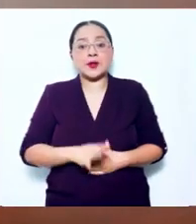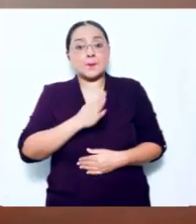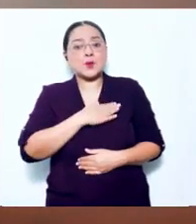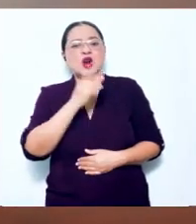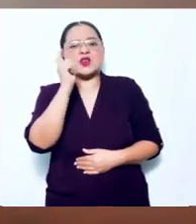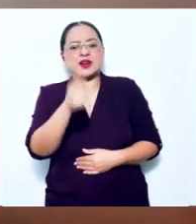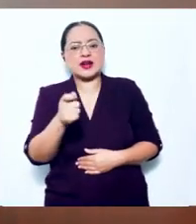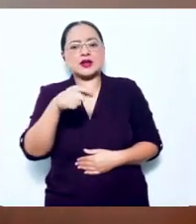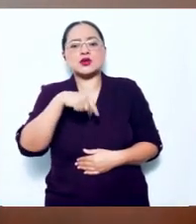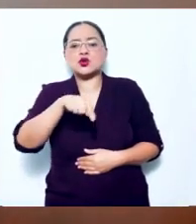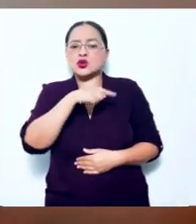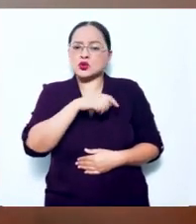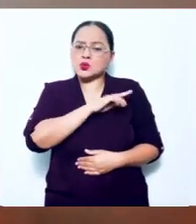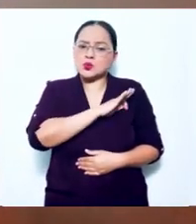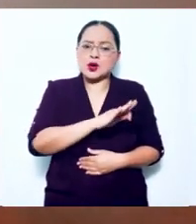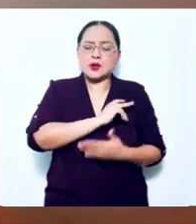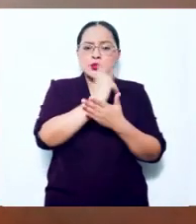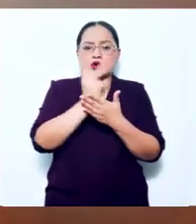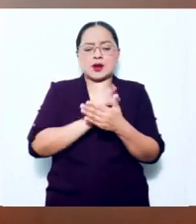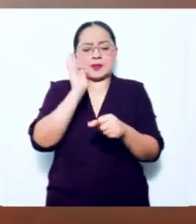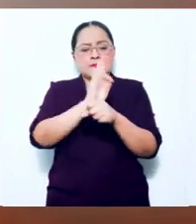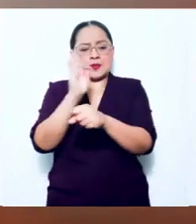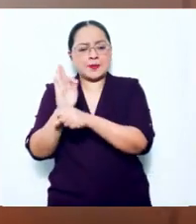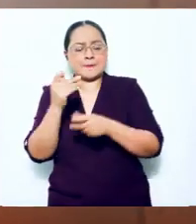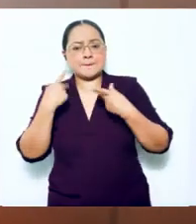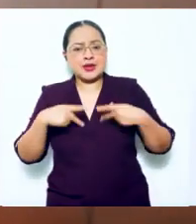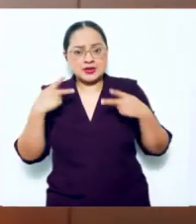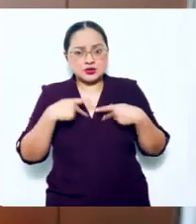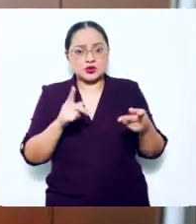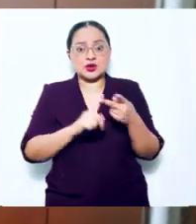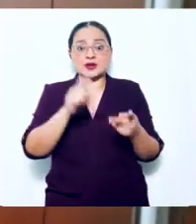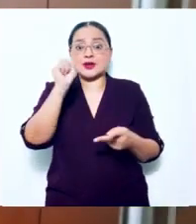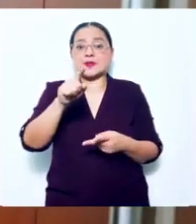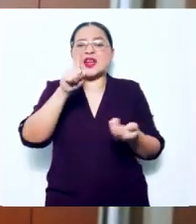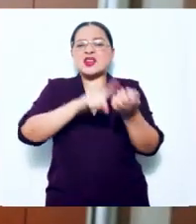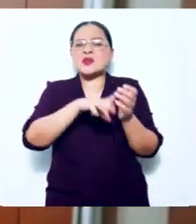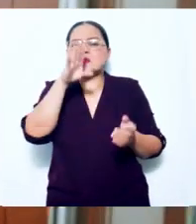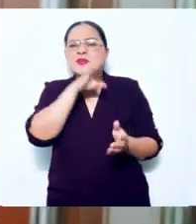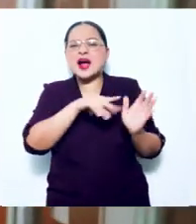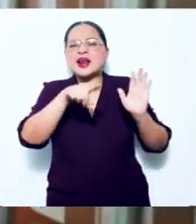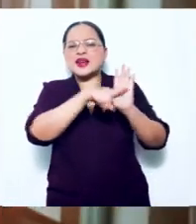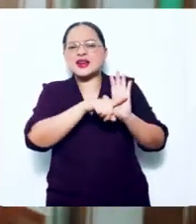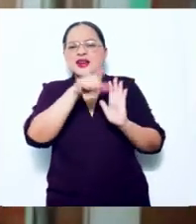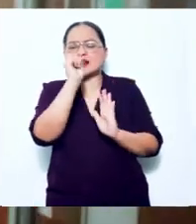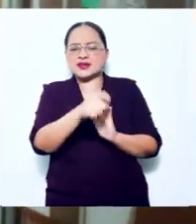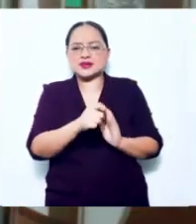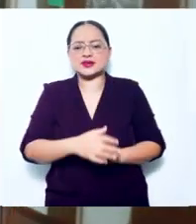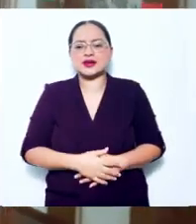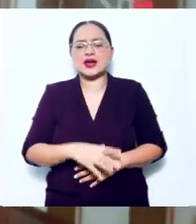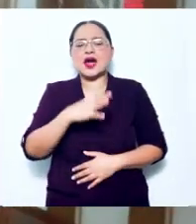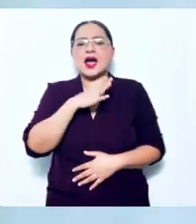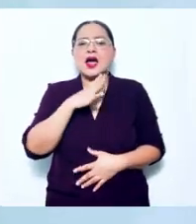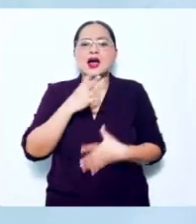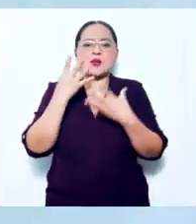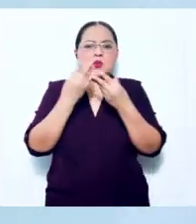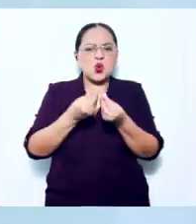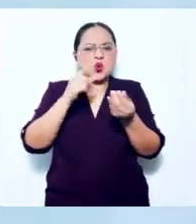Bueno, lo bueno es que se pueden hacer políticas públicas en beneficio de mucha gente y lo malo es que hay mucha